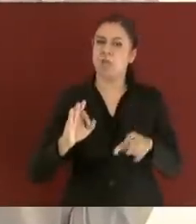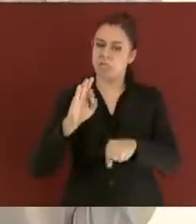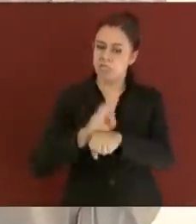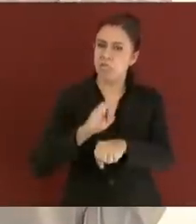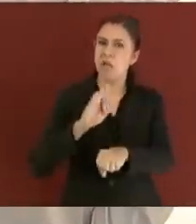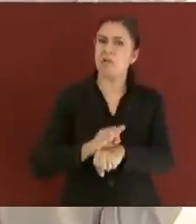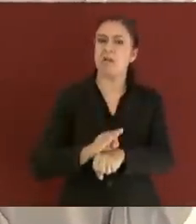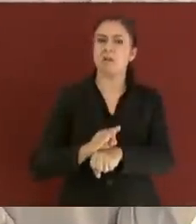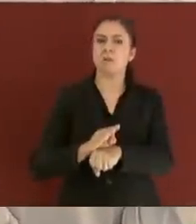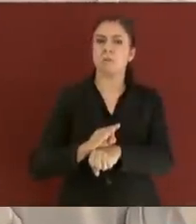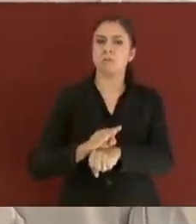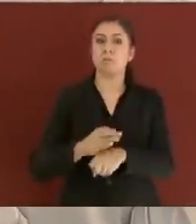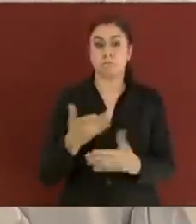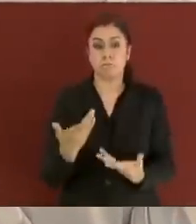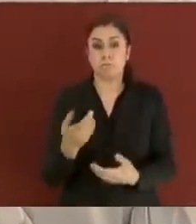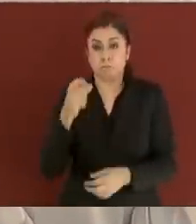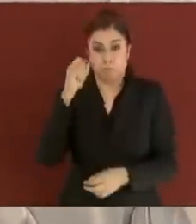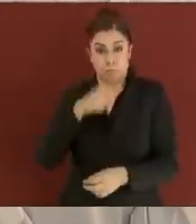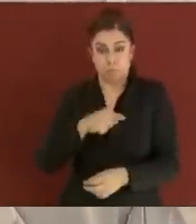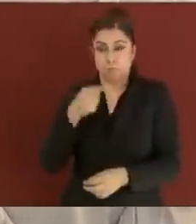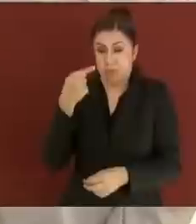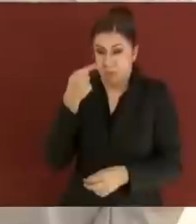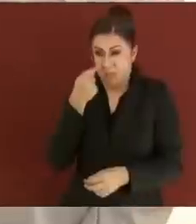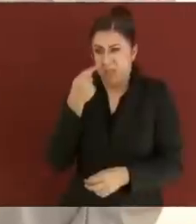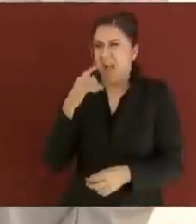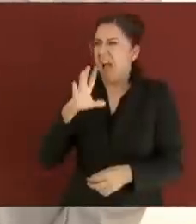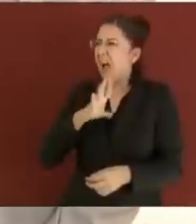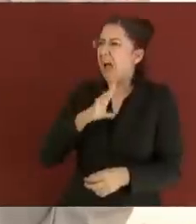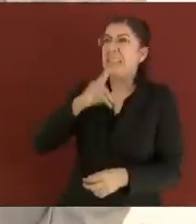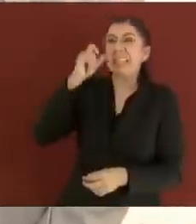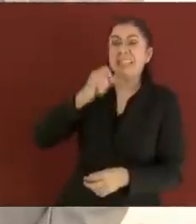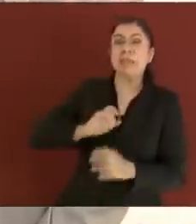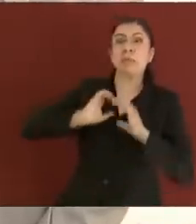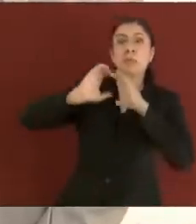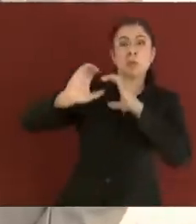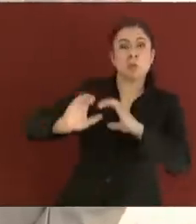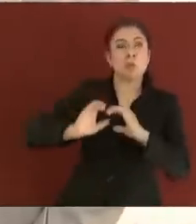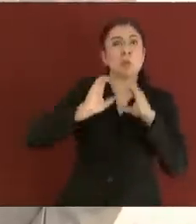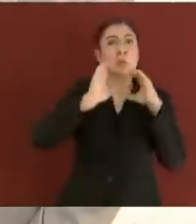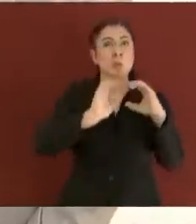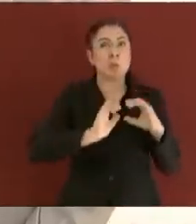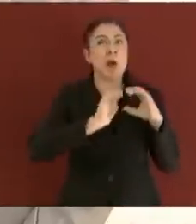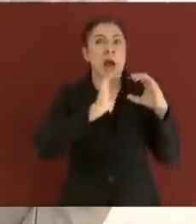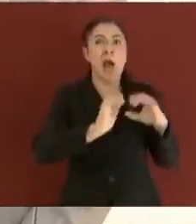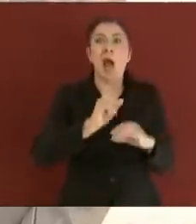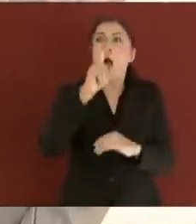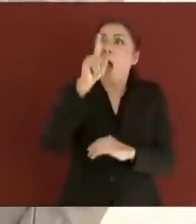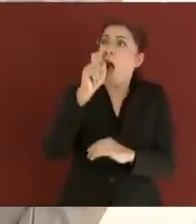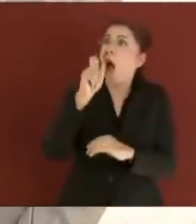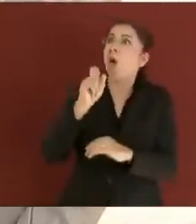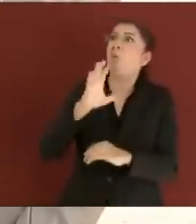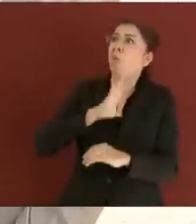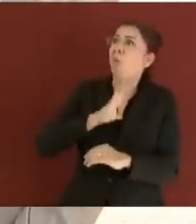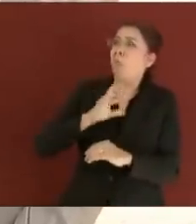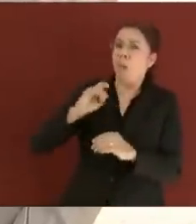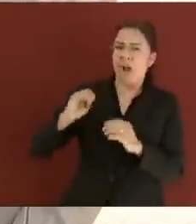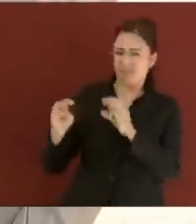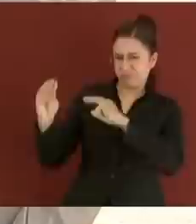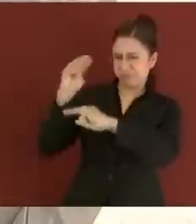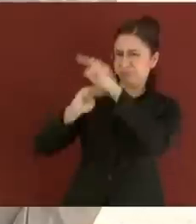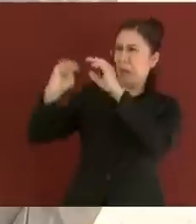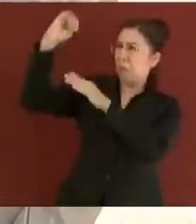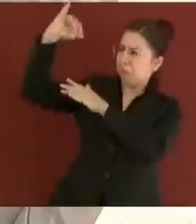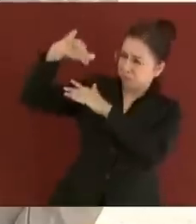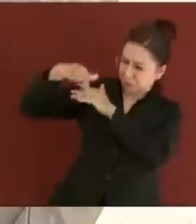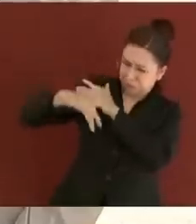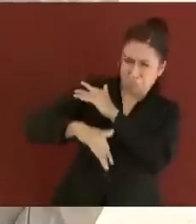manejemos el agua adecuadamente. Hay varios escurrimientos a lo largo de estos 37 kilómetros y también que